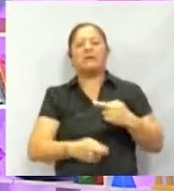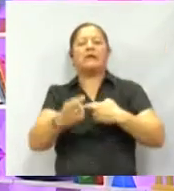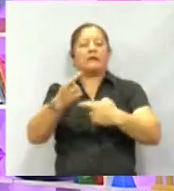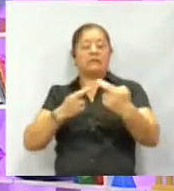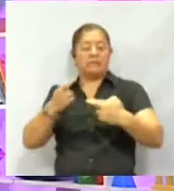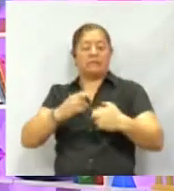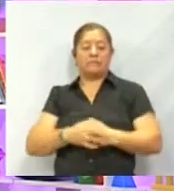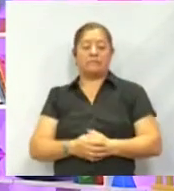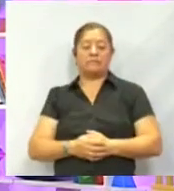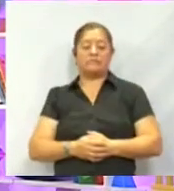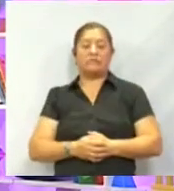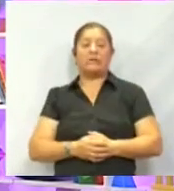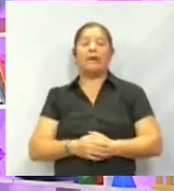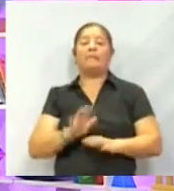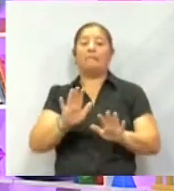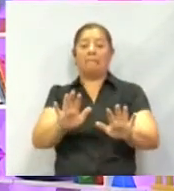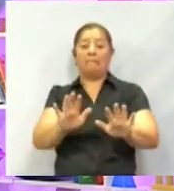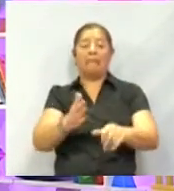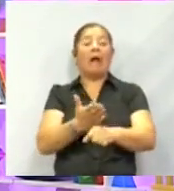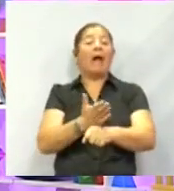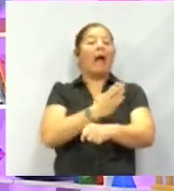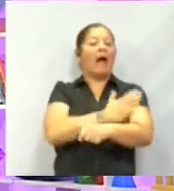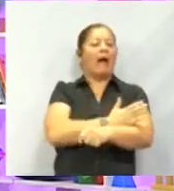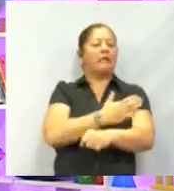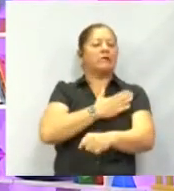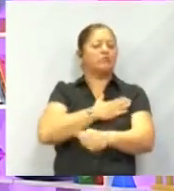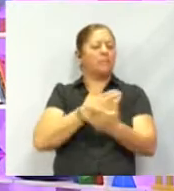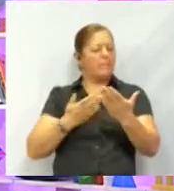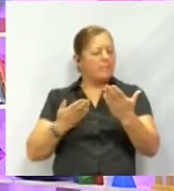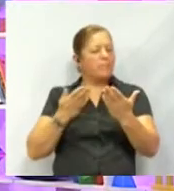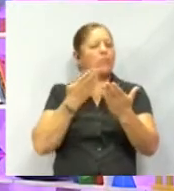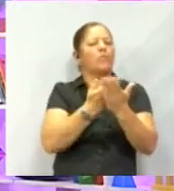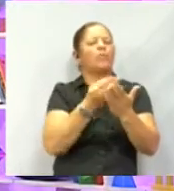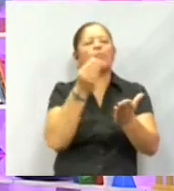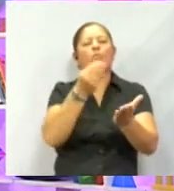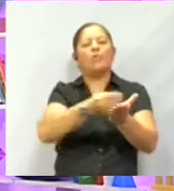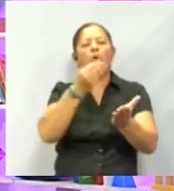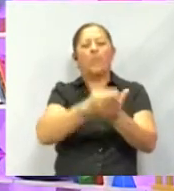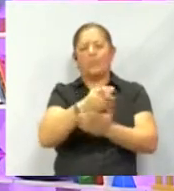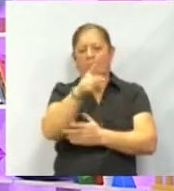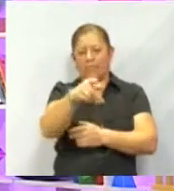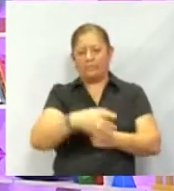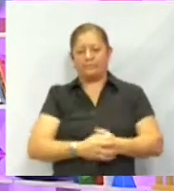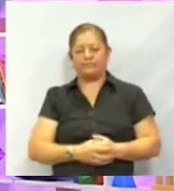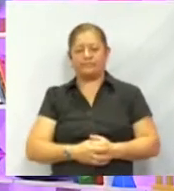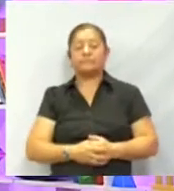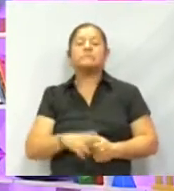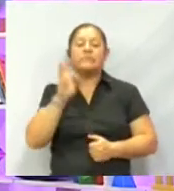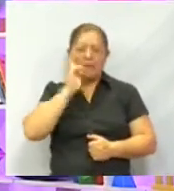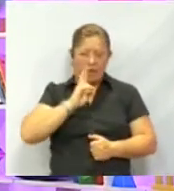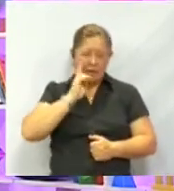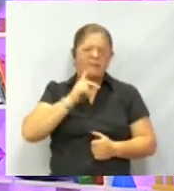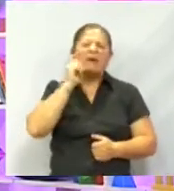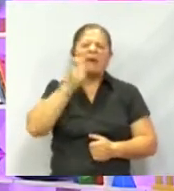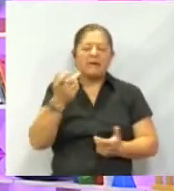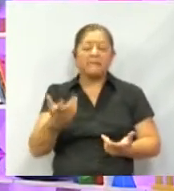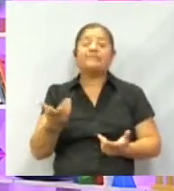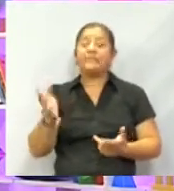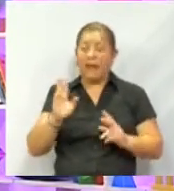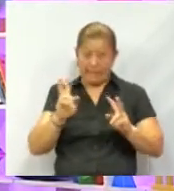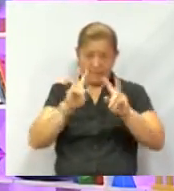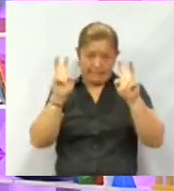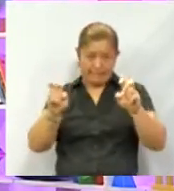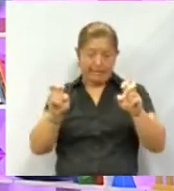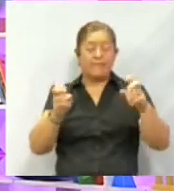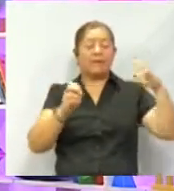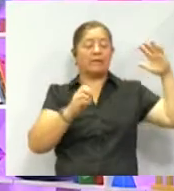Pero antes de irnos al corte, yo tengo una propuesta para ti. A ver, venga. Mira, ya que hablamos acerca de los planetas que se encuentran en el